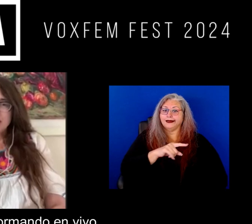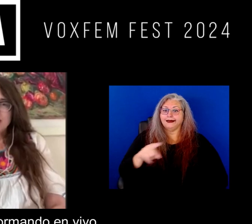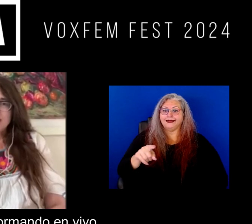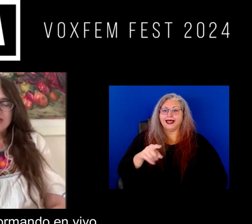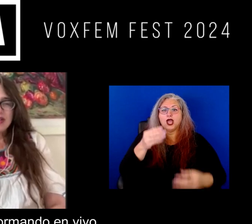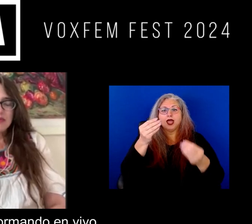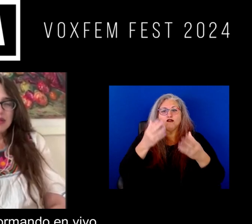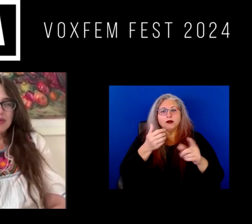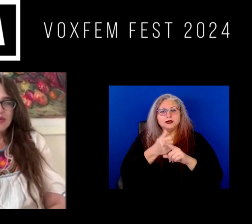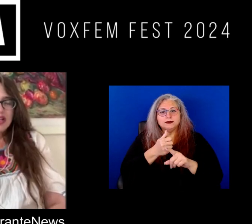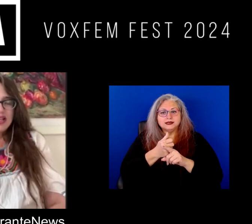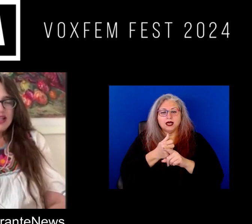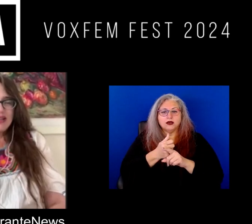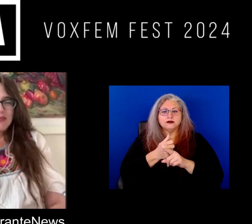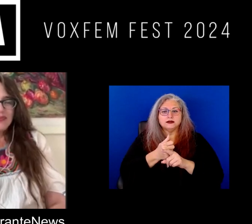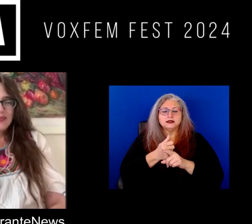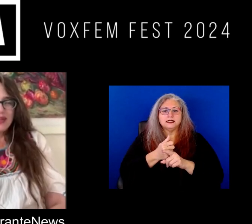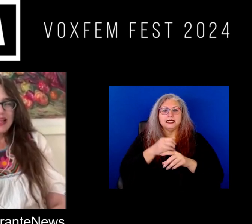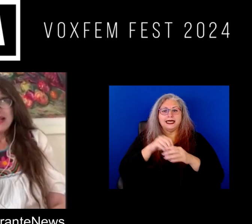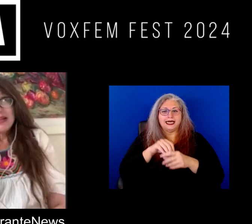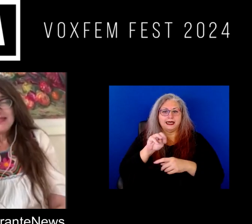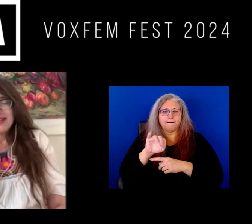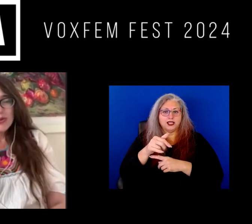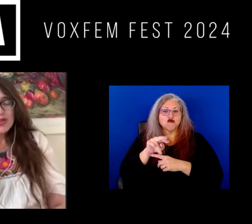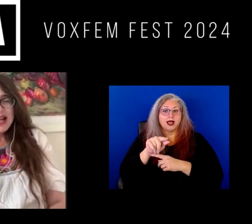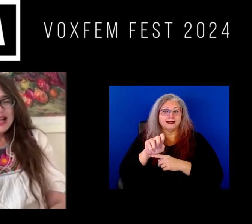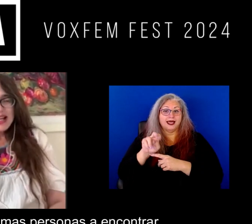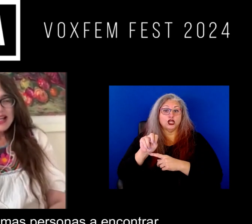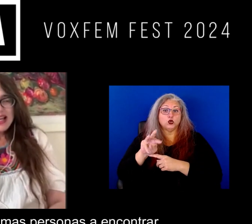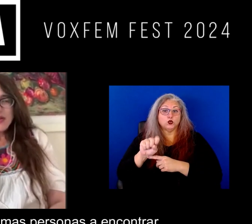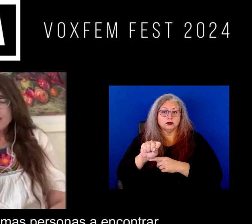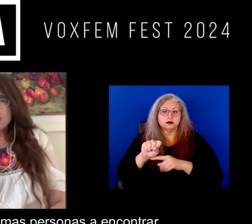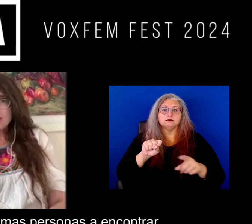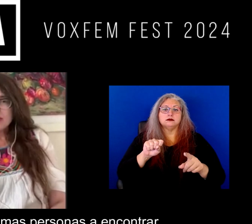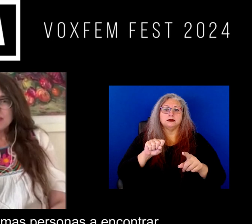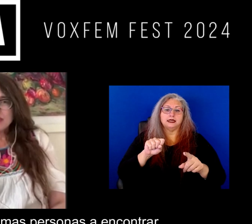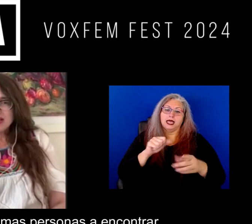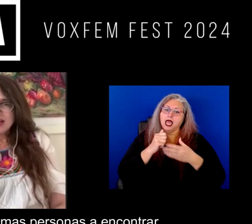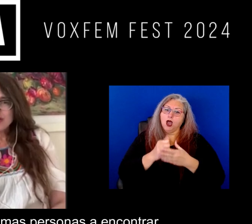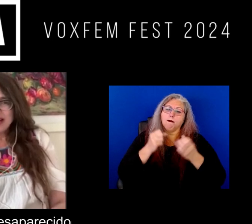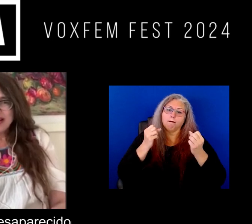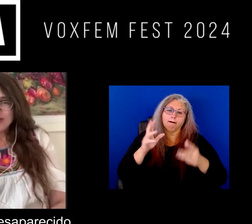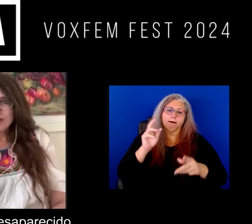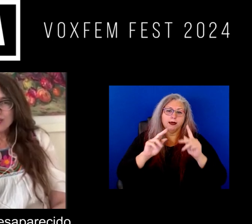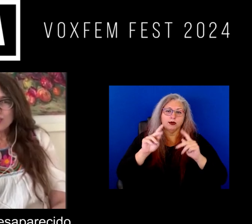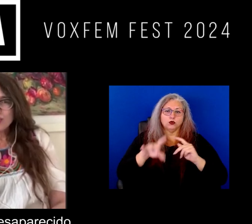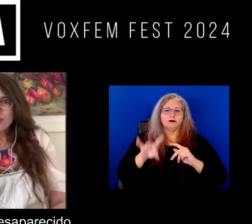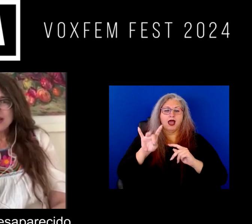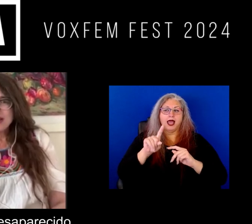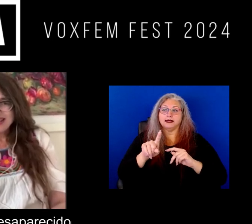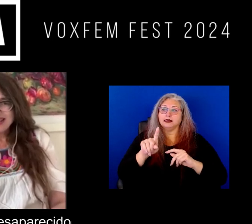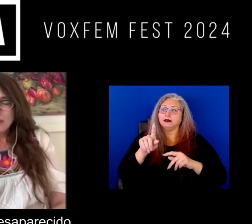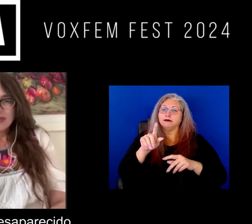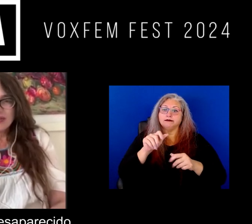informando en vivo en Migrante News ha ayudado a muchísimas personas a encontrar ¿no? su